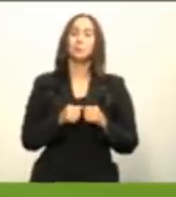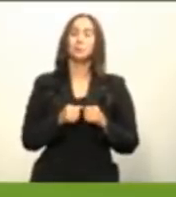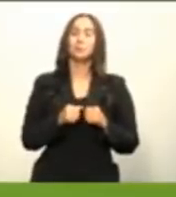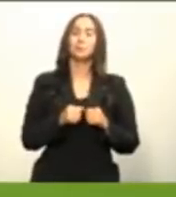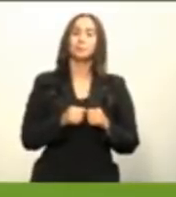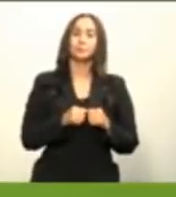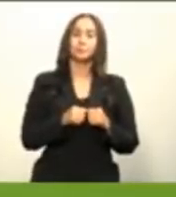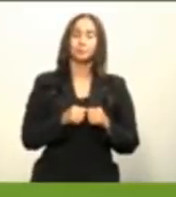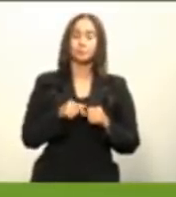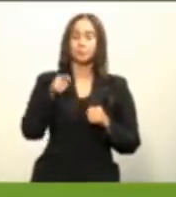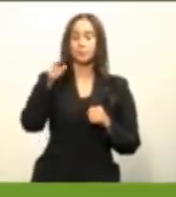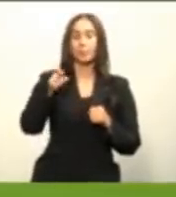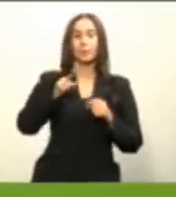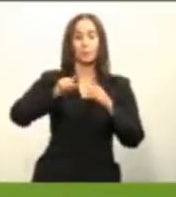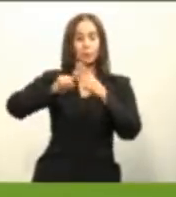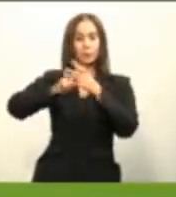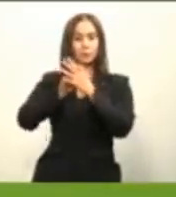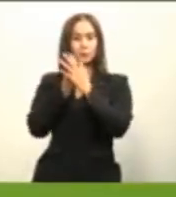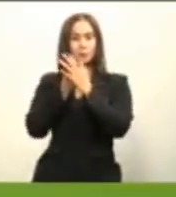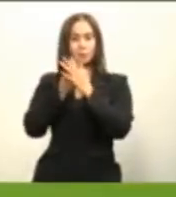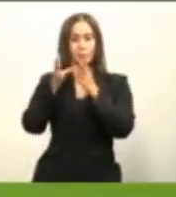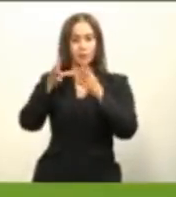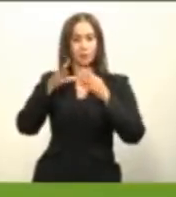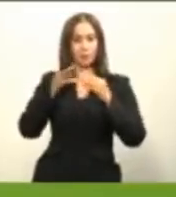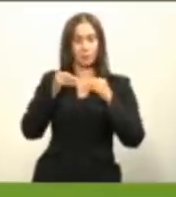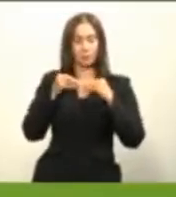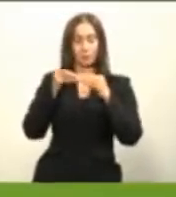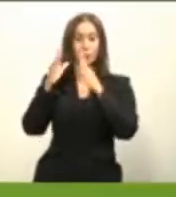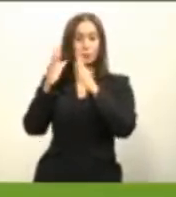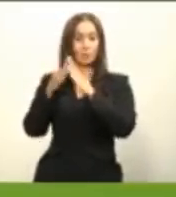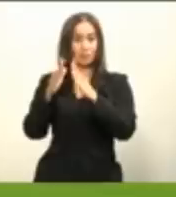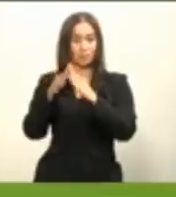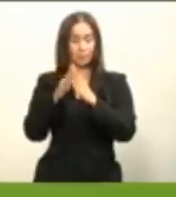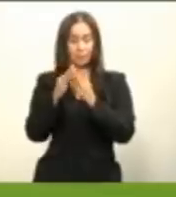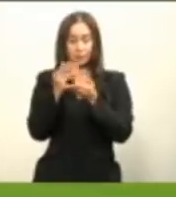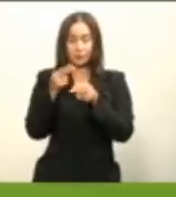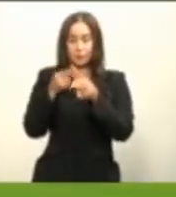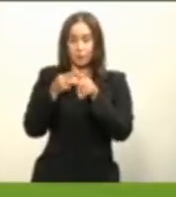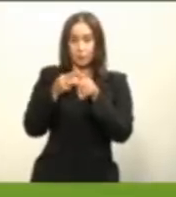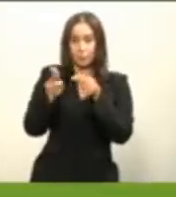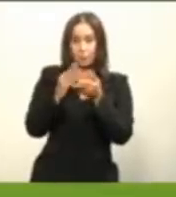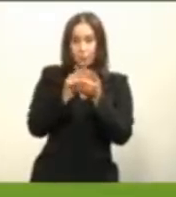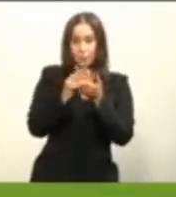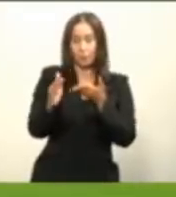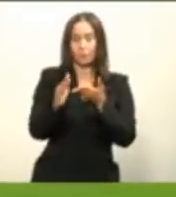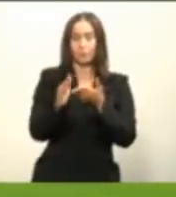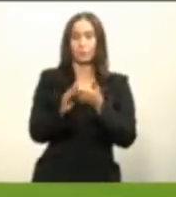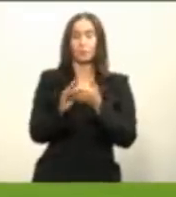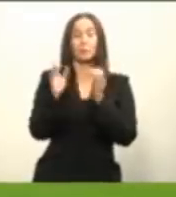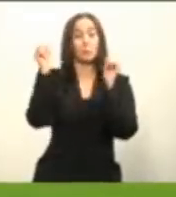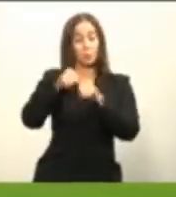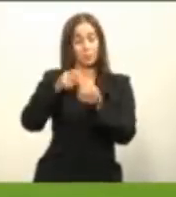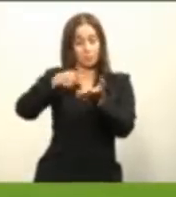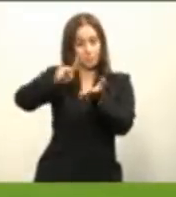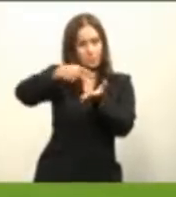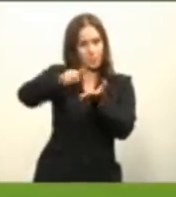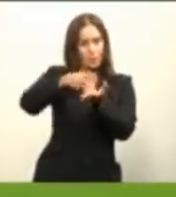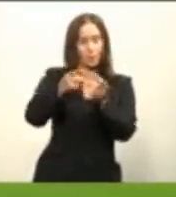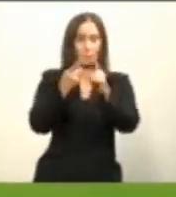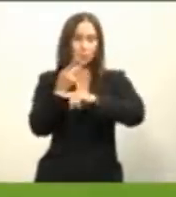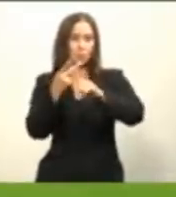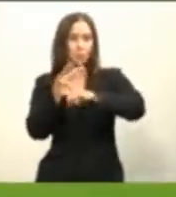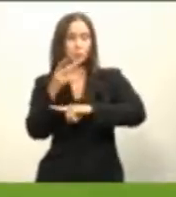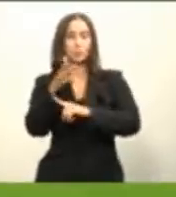del inicial de la vivienda y subsidio hasta 500 puntos de la tasa por 7 años segundo segmento